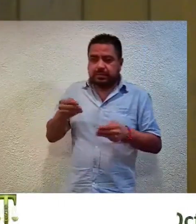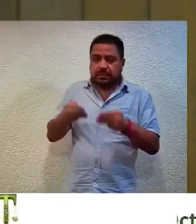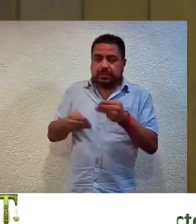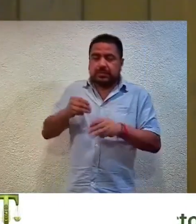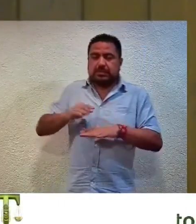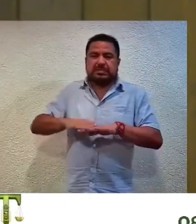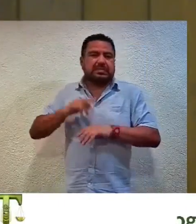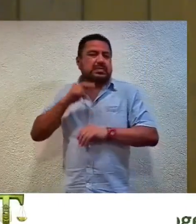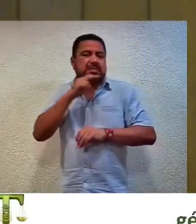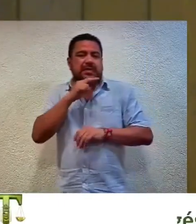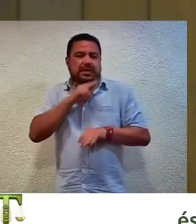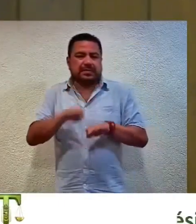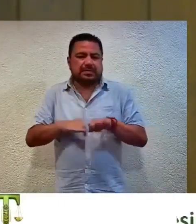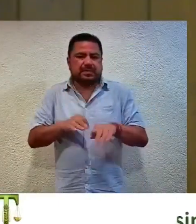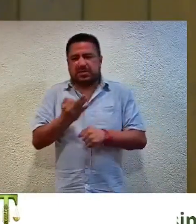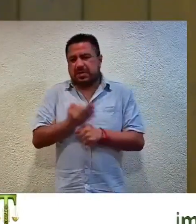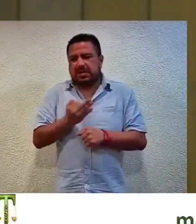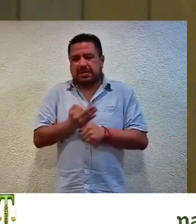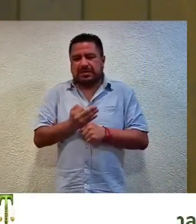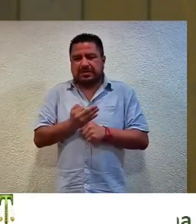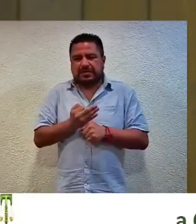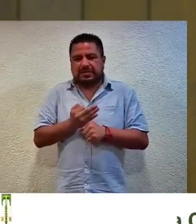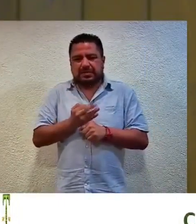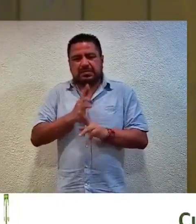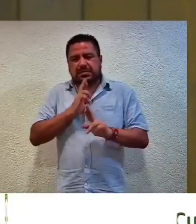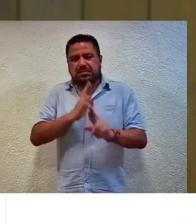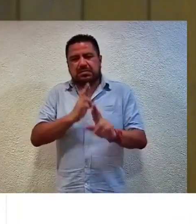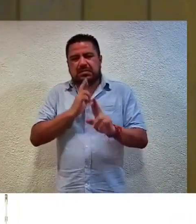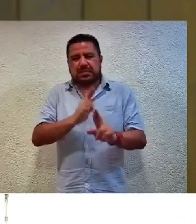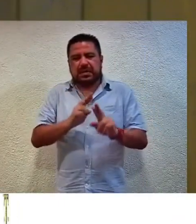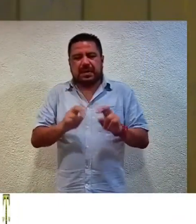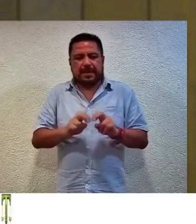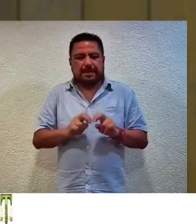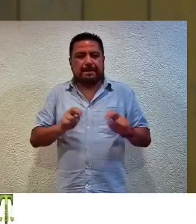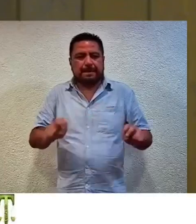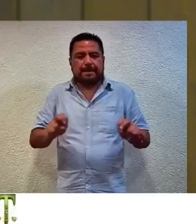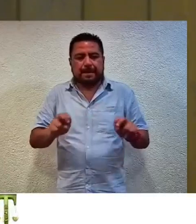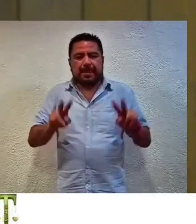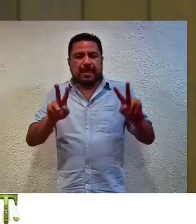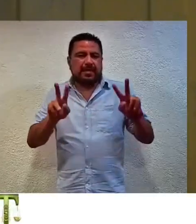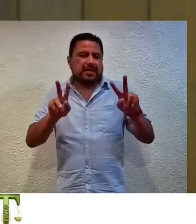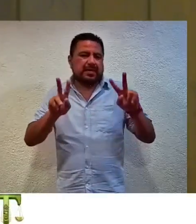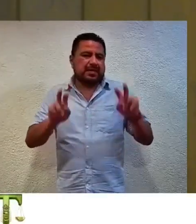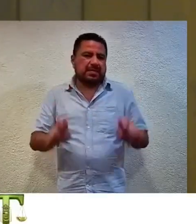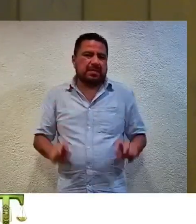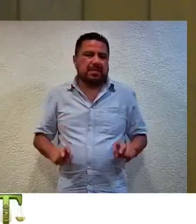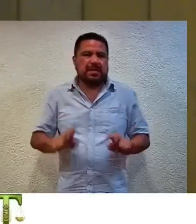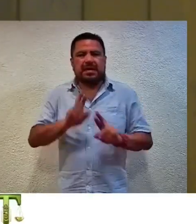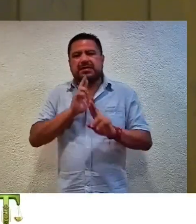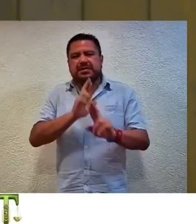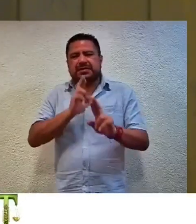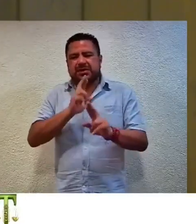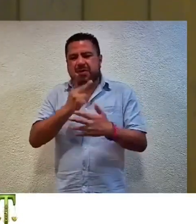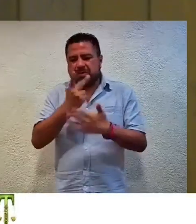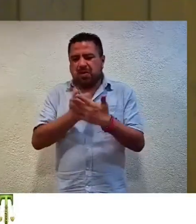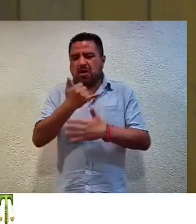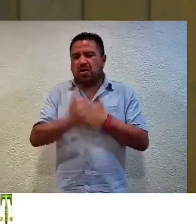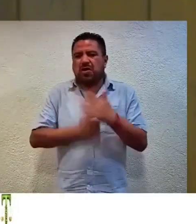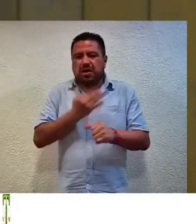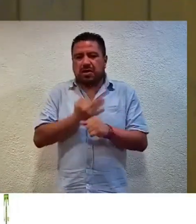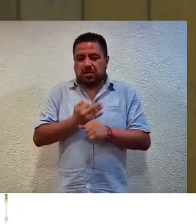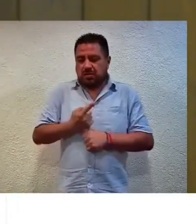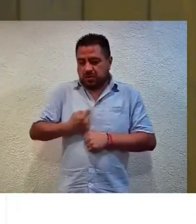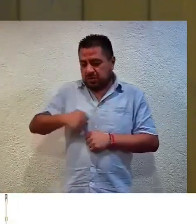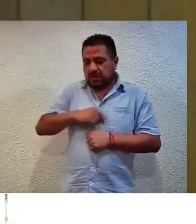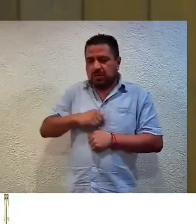agilizar los trabajos de la presente sesión de resolución, la cuenta y los puntos de acuerdo resolutivos de los proyectos que nos ocupan